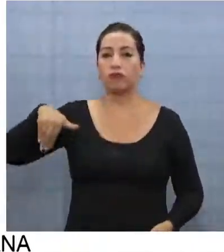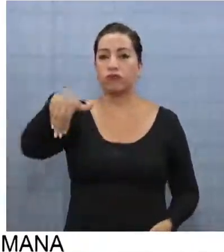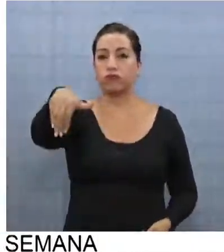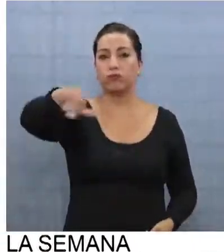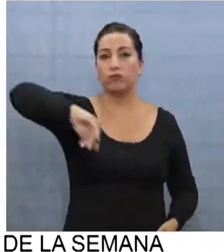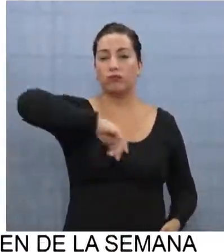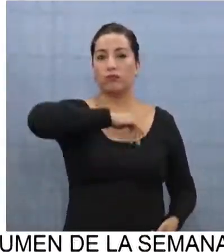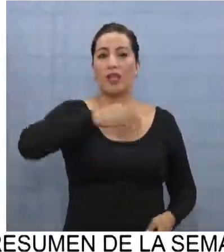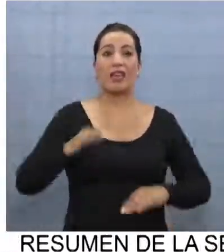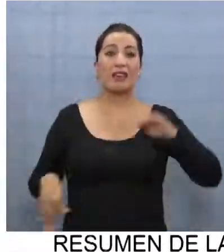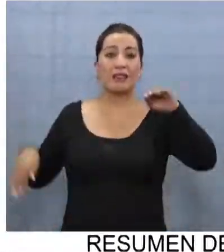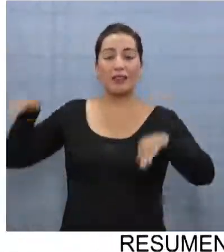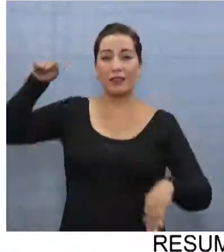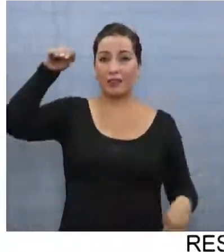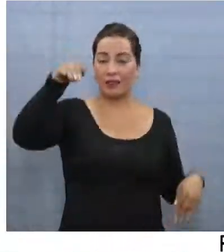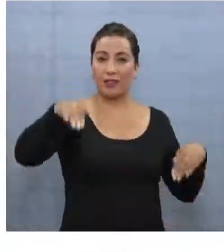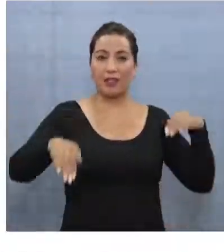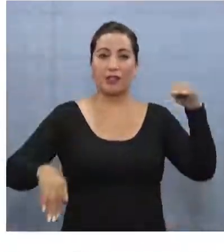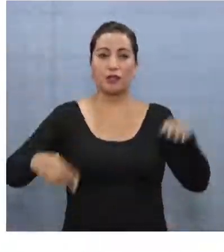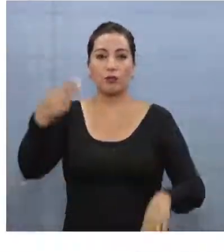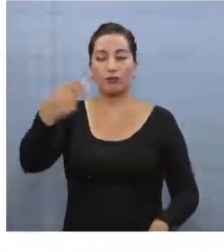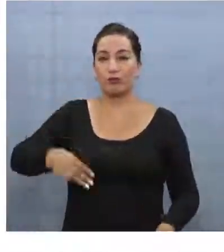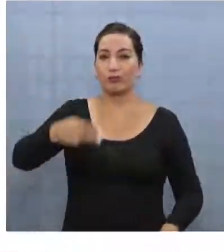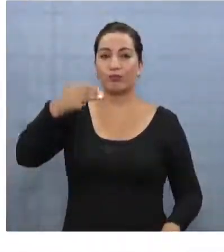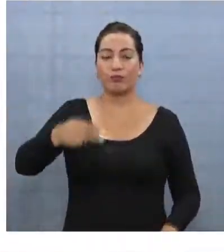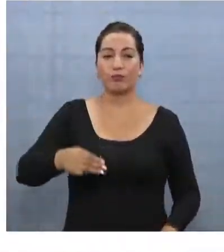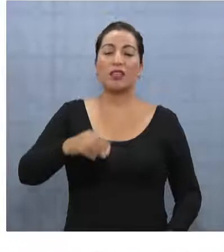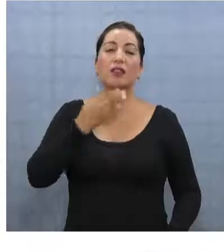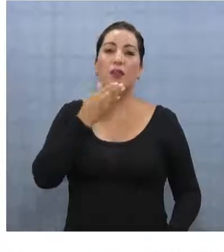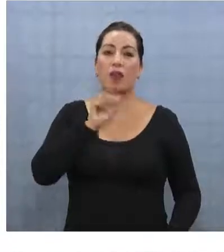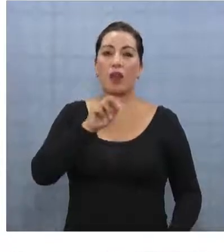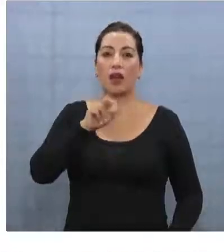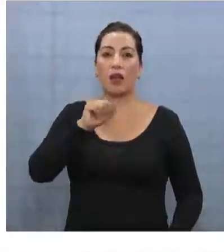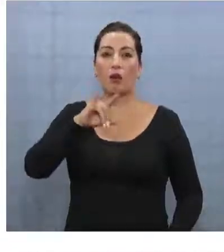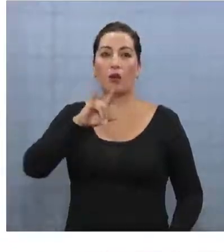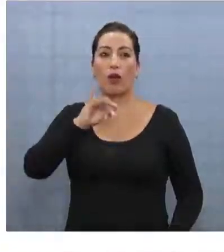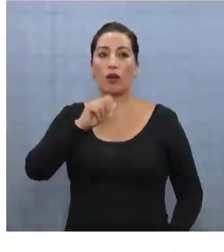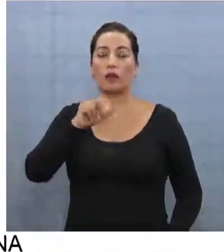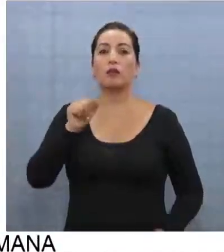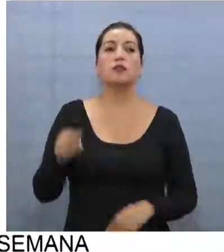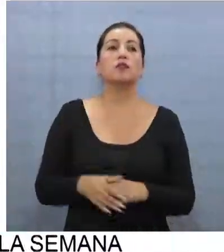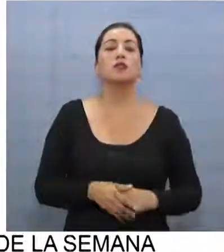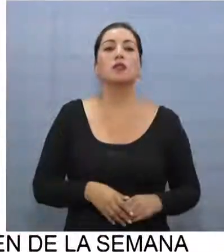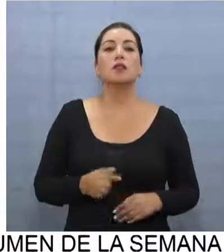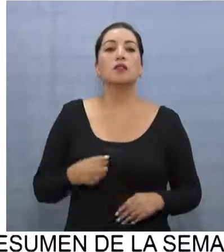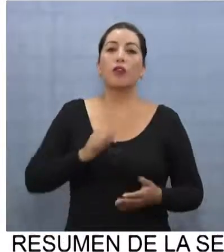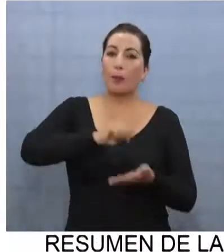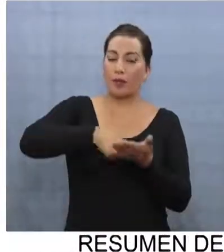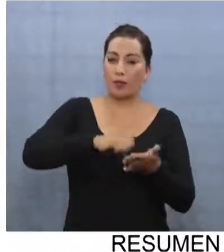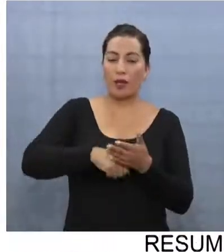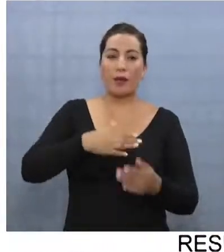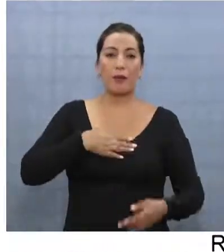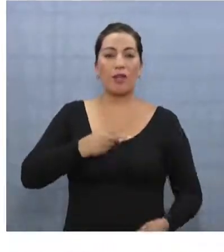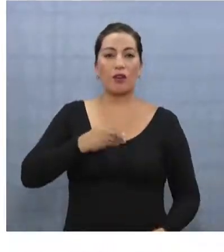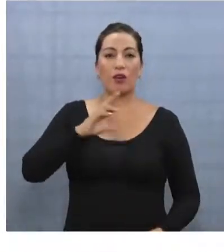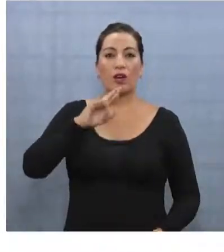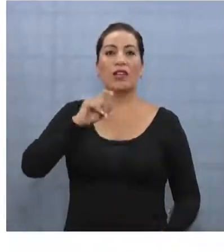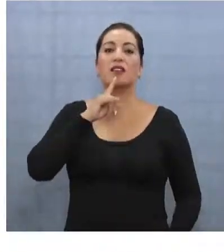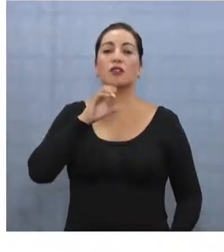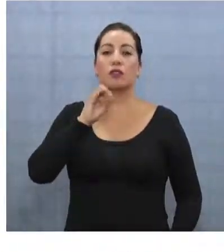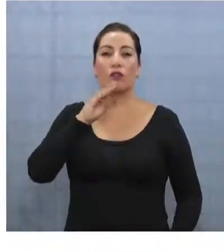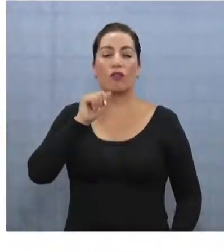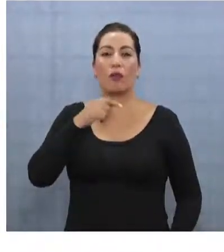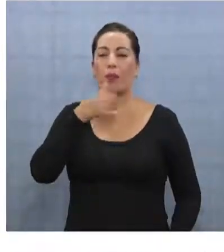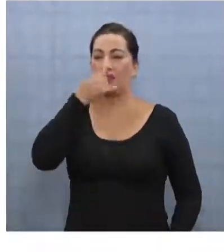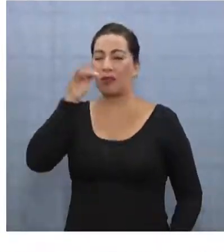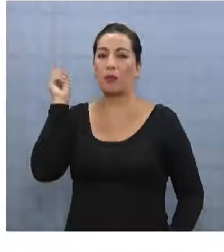de los alumnos en buses y la natación en las piscinas municipal y la araucana. Vengo a matricular a mi hijo Cristóbal Lopaz, es